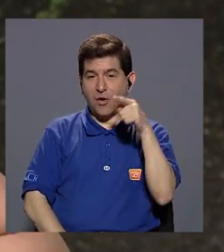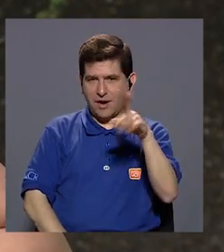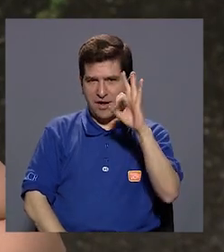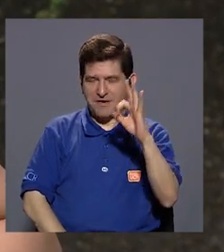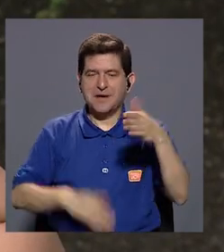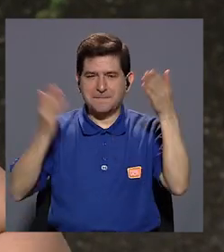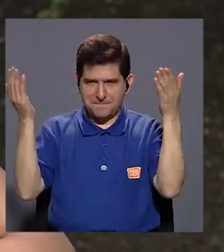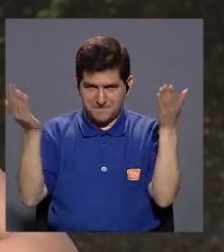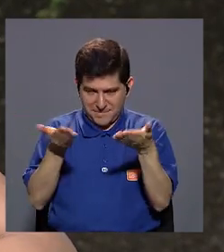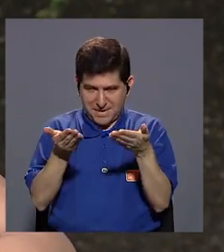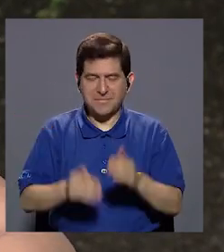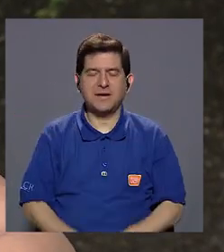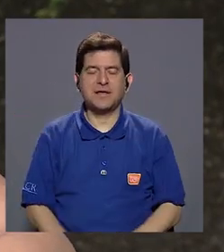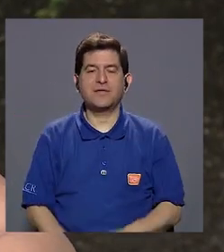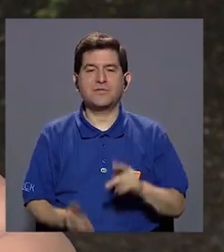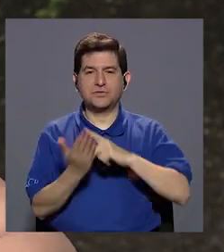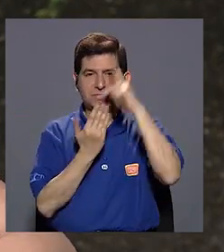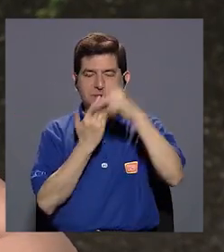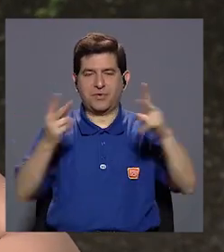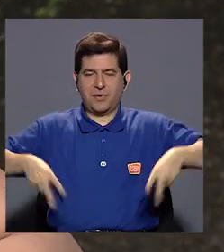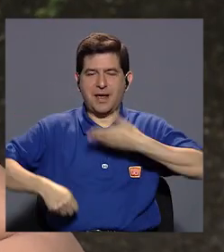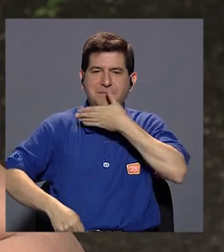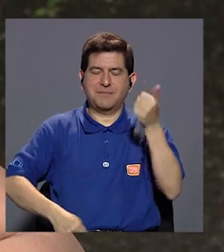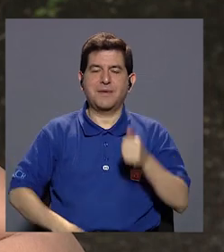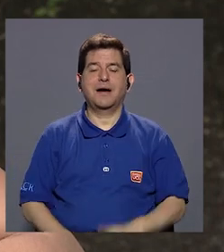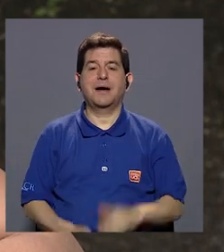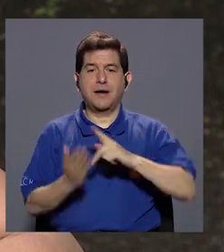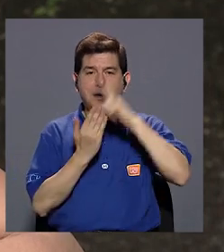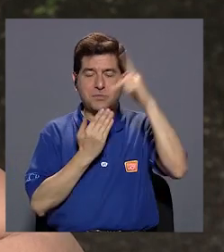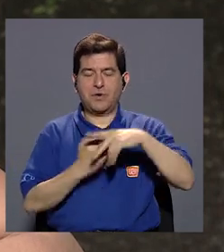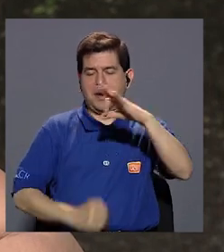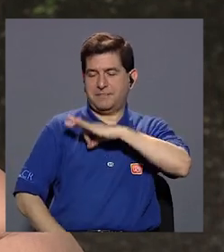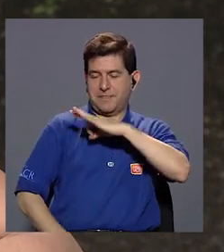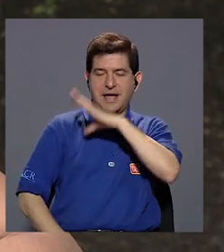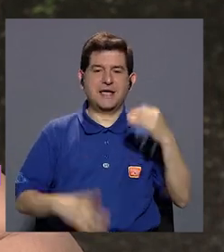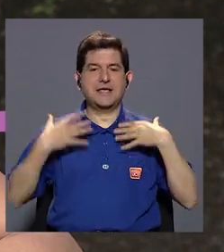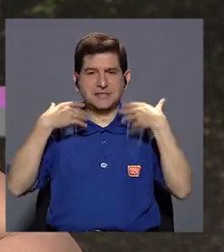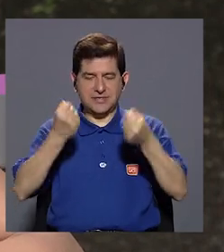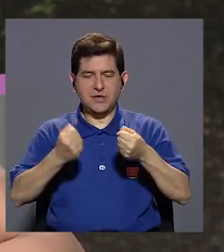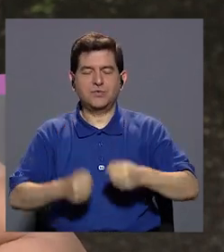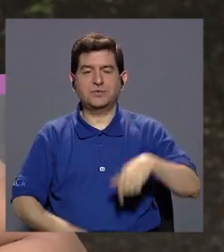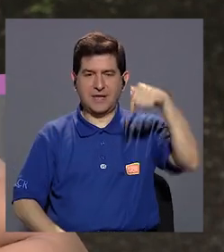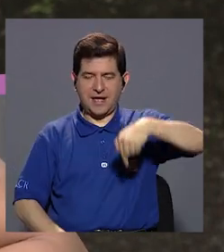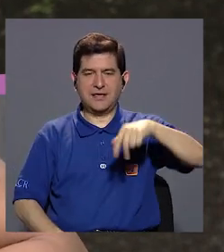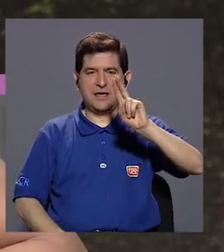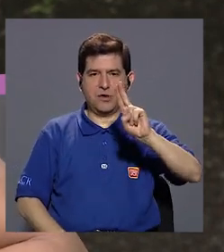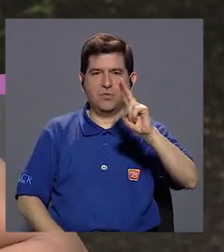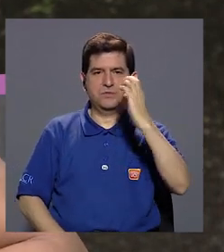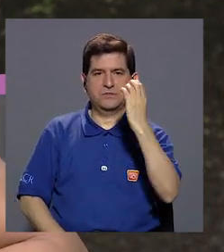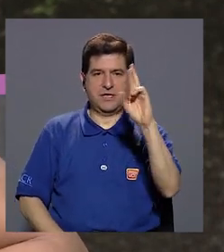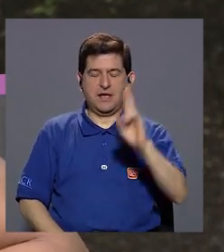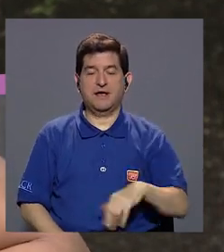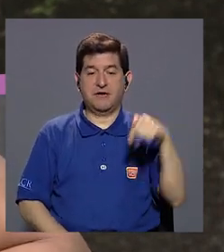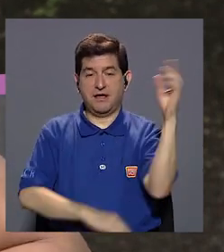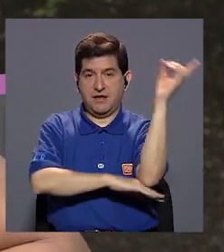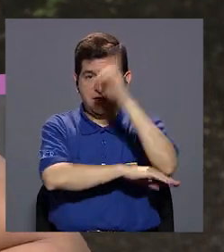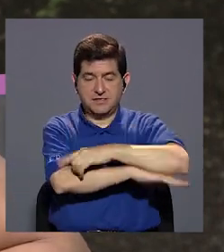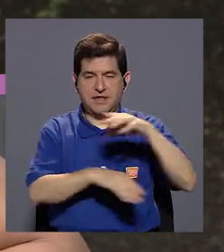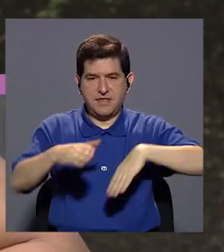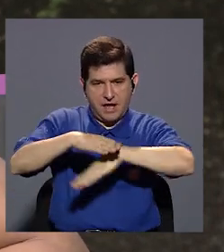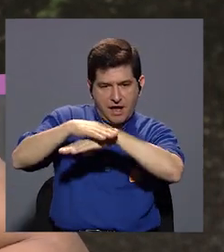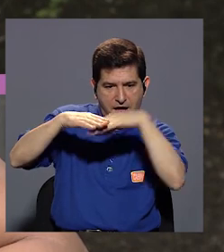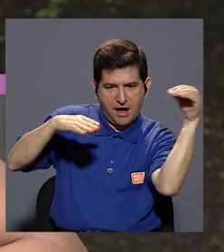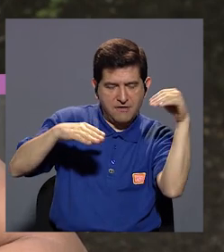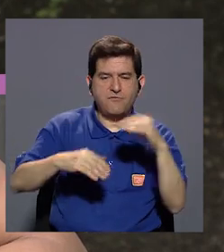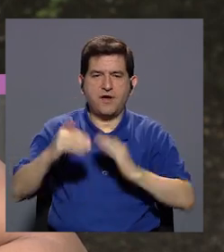Hola, ¿qué tal? Bienvenidos y bienvenidas a Vivir Mejor, su revista de bienestar y salud de la Universidad de Costa Rica. El día de hoy,